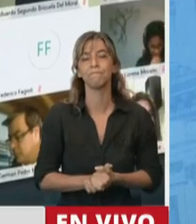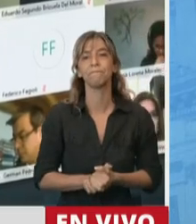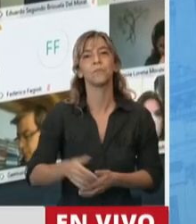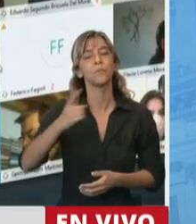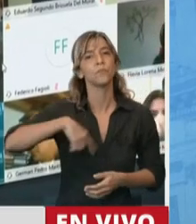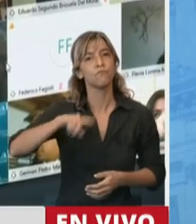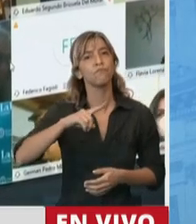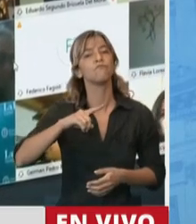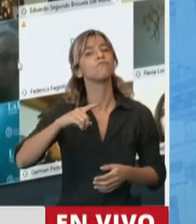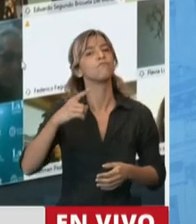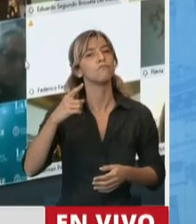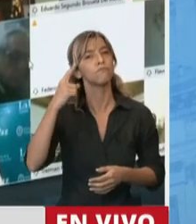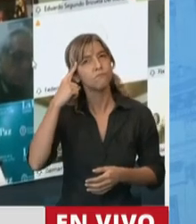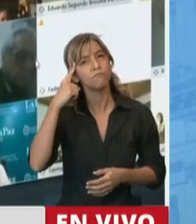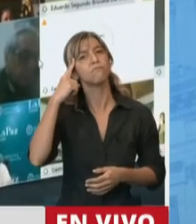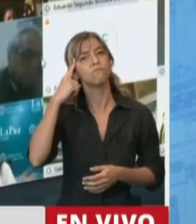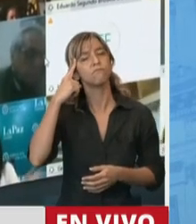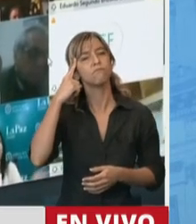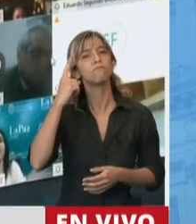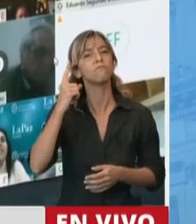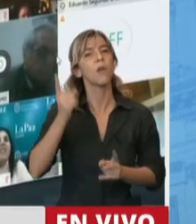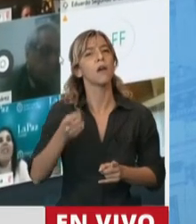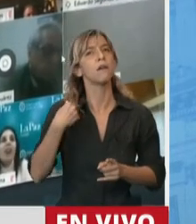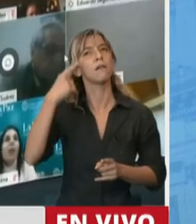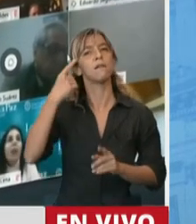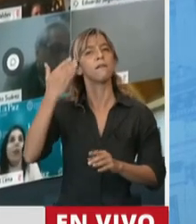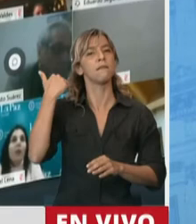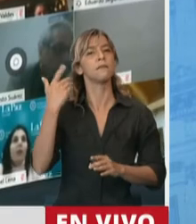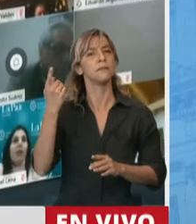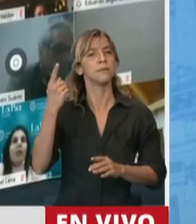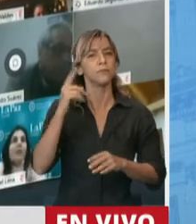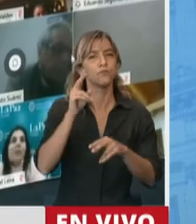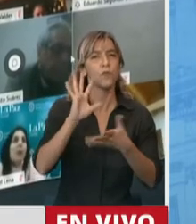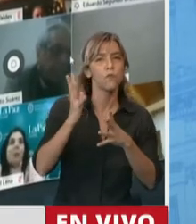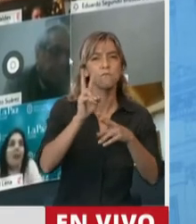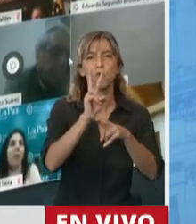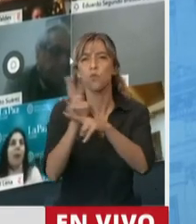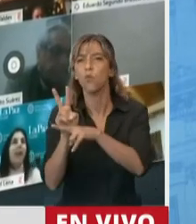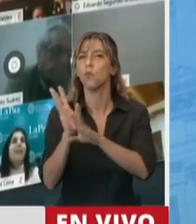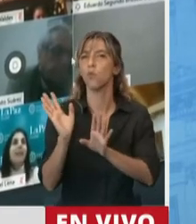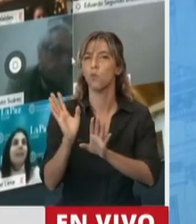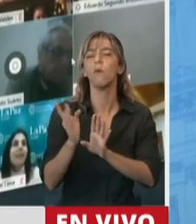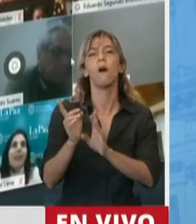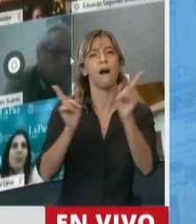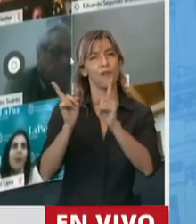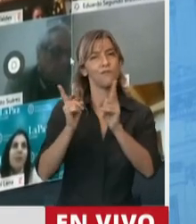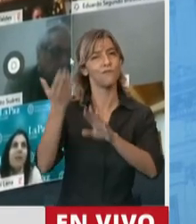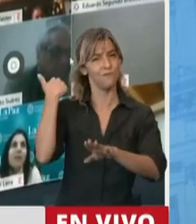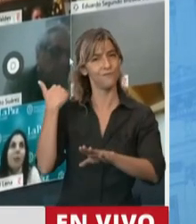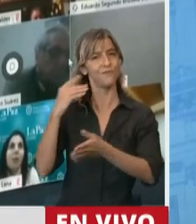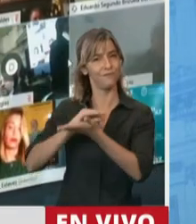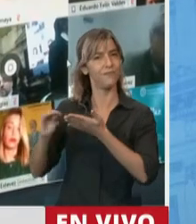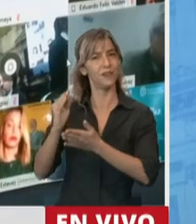las tareas del cuidado, como bien han dicho muchos diputados que hablaron antes que